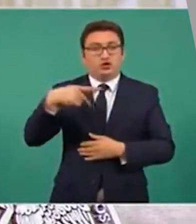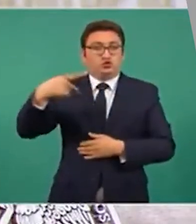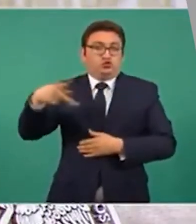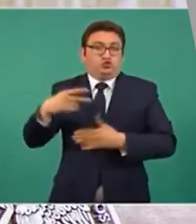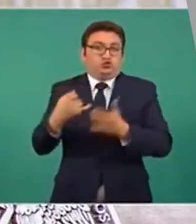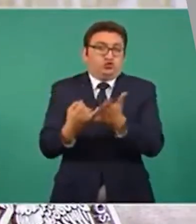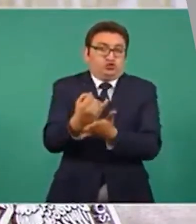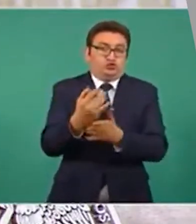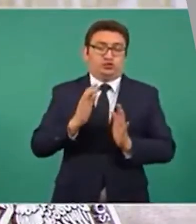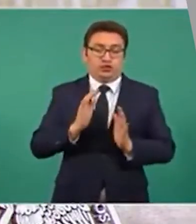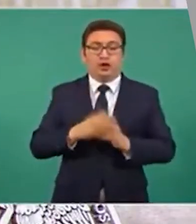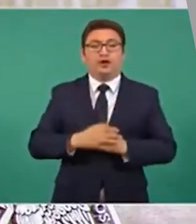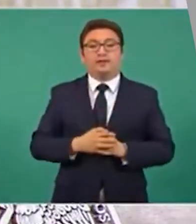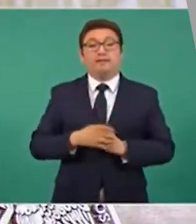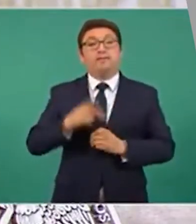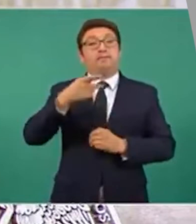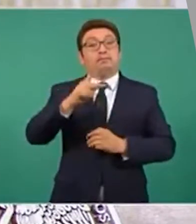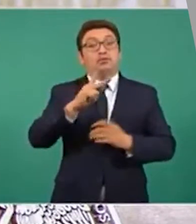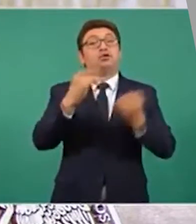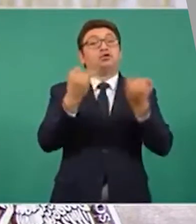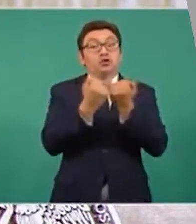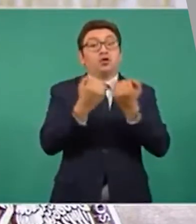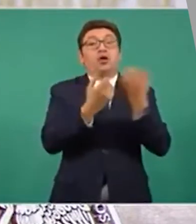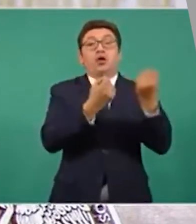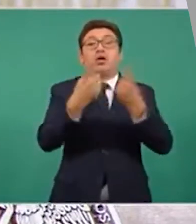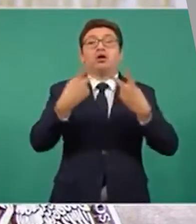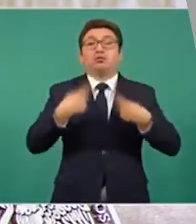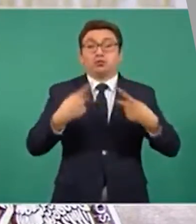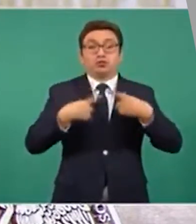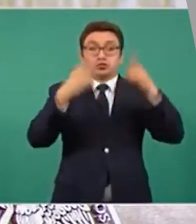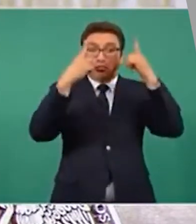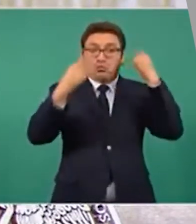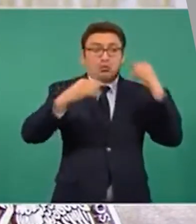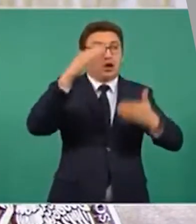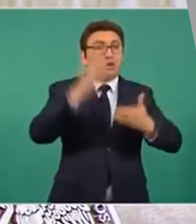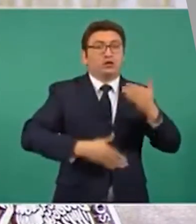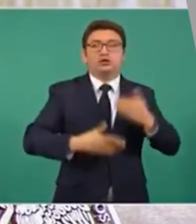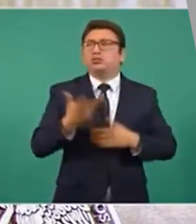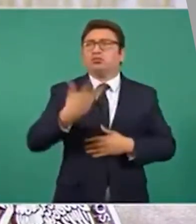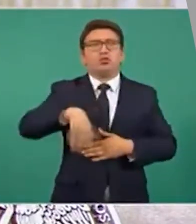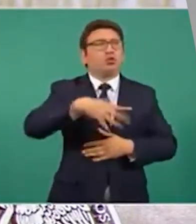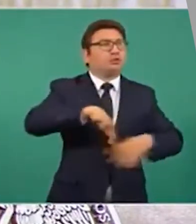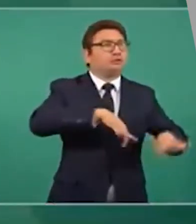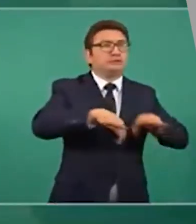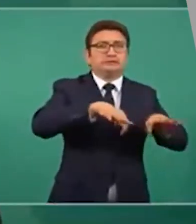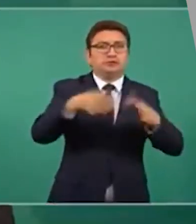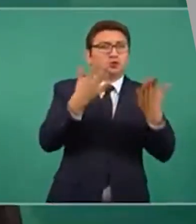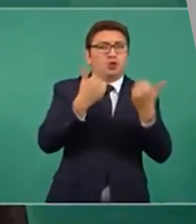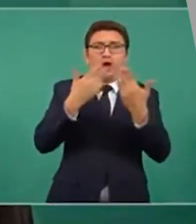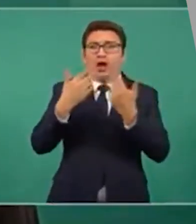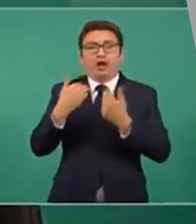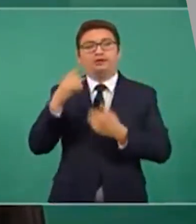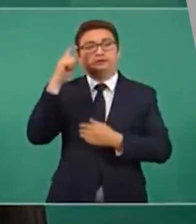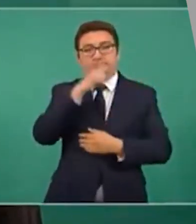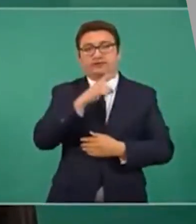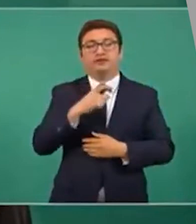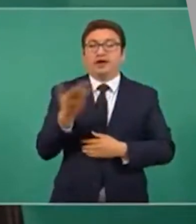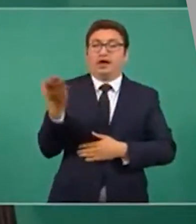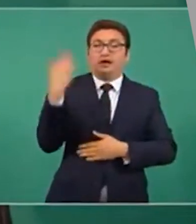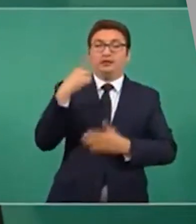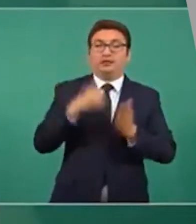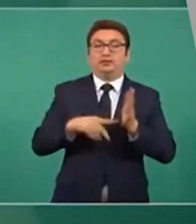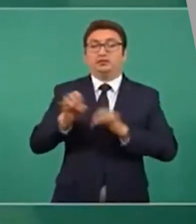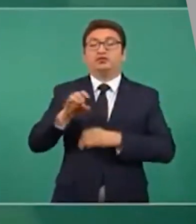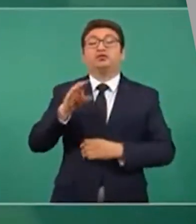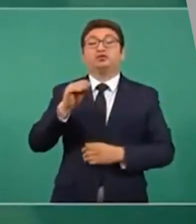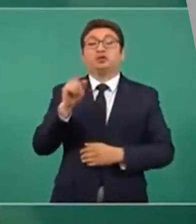también para los que ya han finalizado sus estudios y no encuentran trabajo. Este término tiene origen en los años 90 en